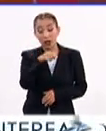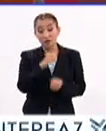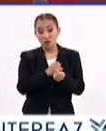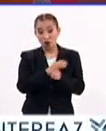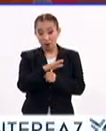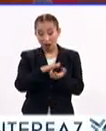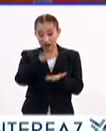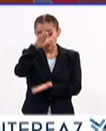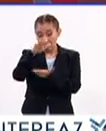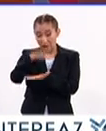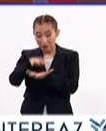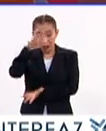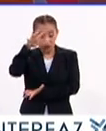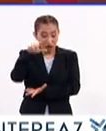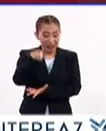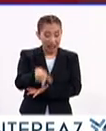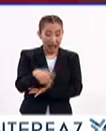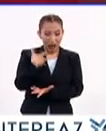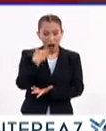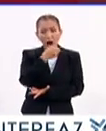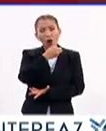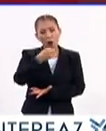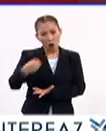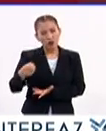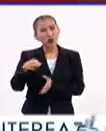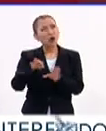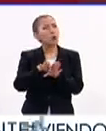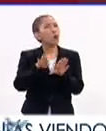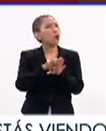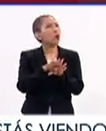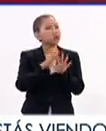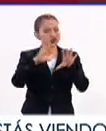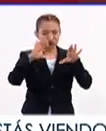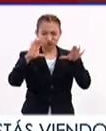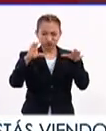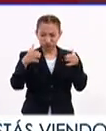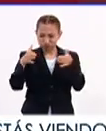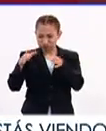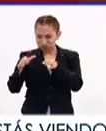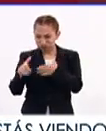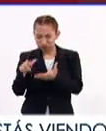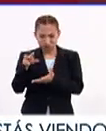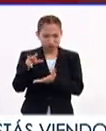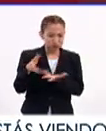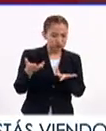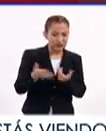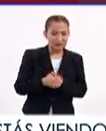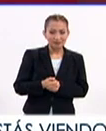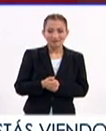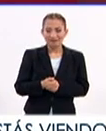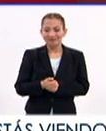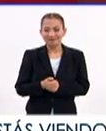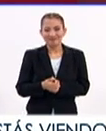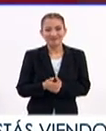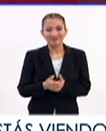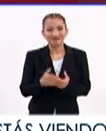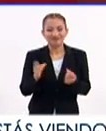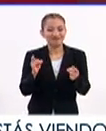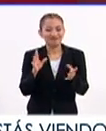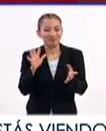información la mayoría está organizada de una manera que por